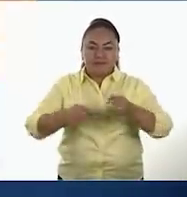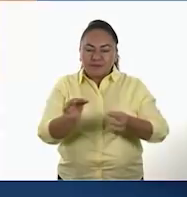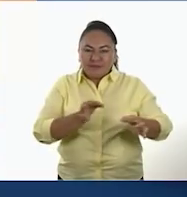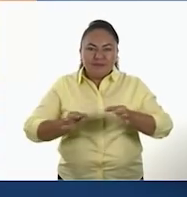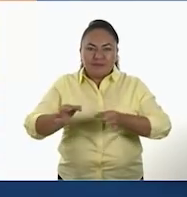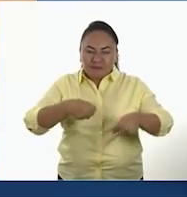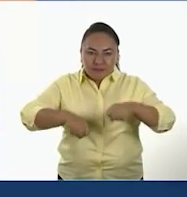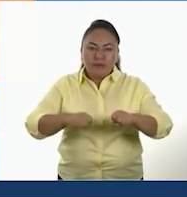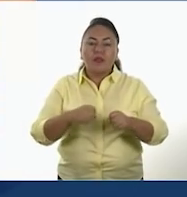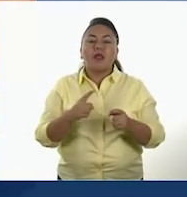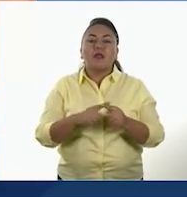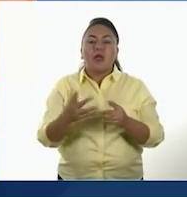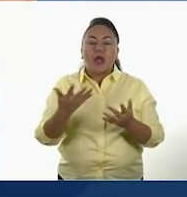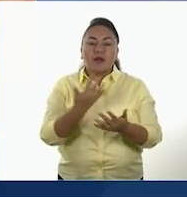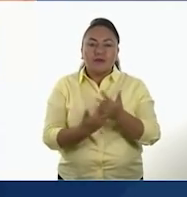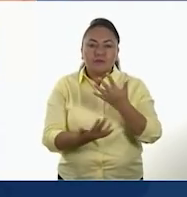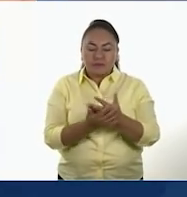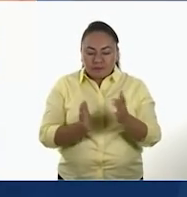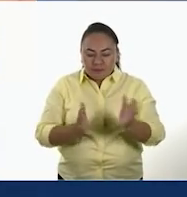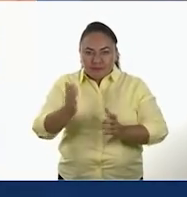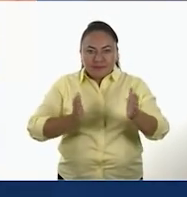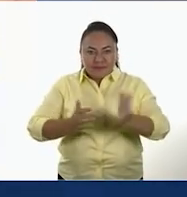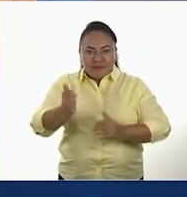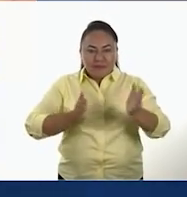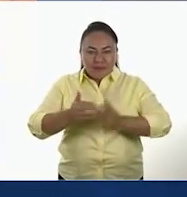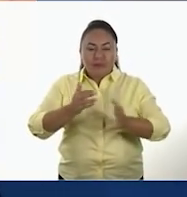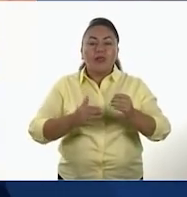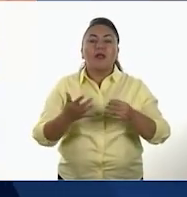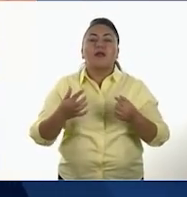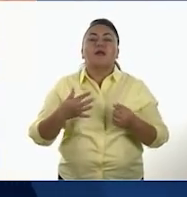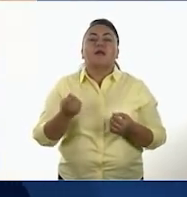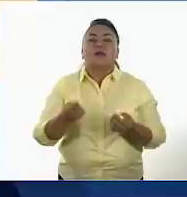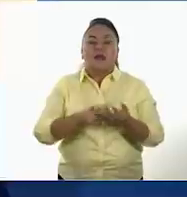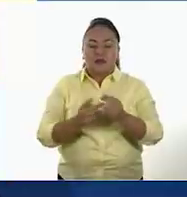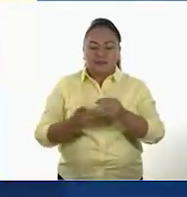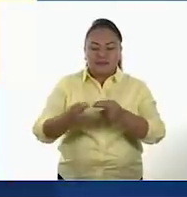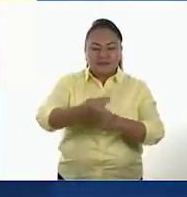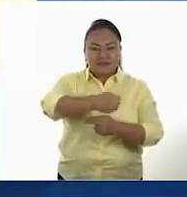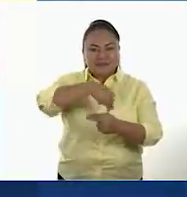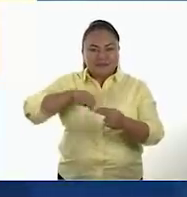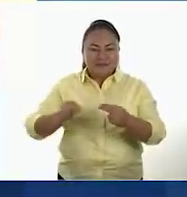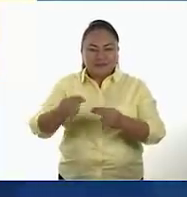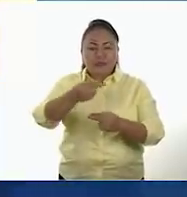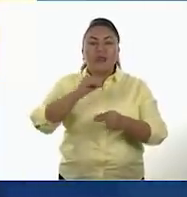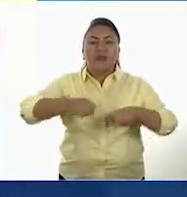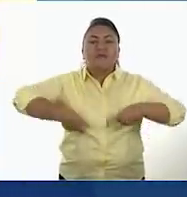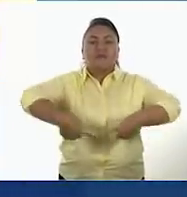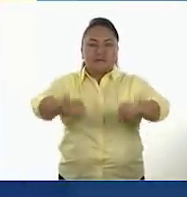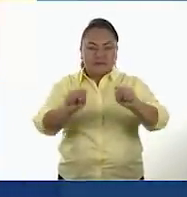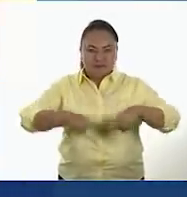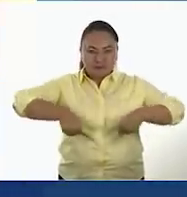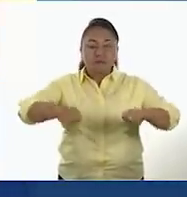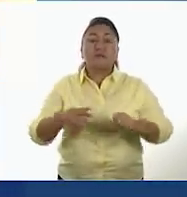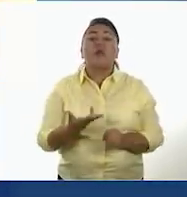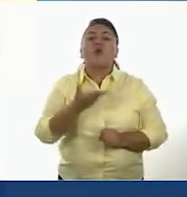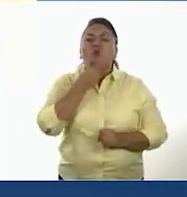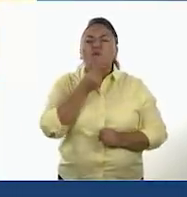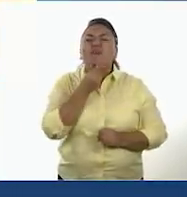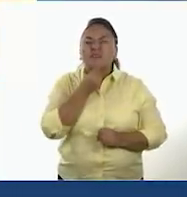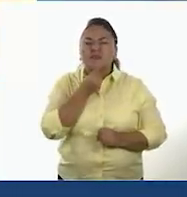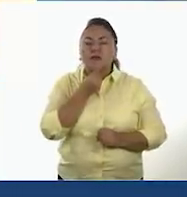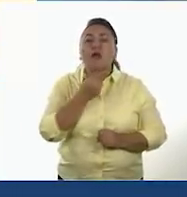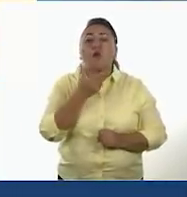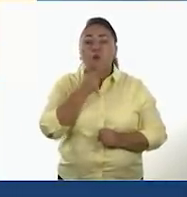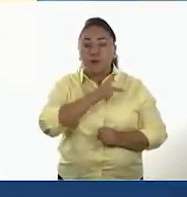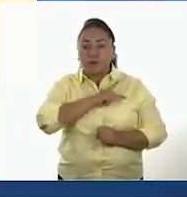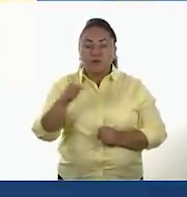vasijas y desarrollaron la cestería y el trabajo en telares. Los hombres cultivaban la tierra, criaban